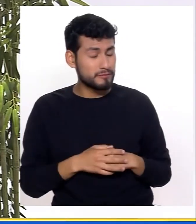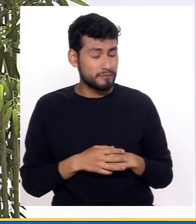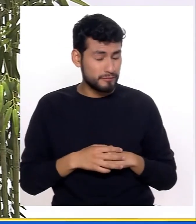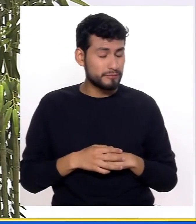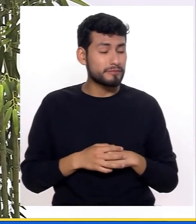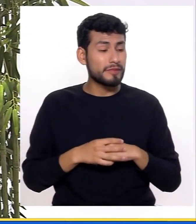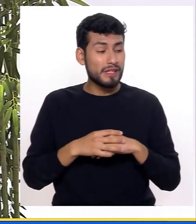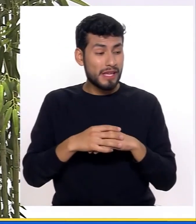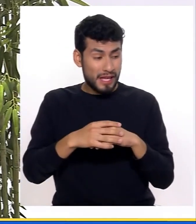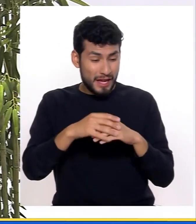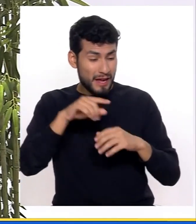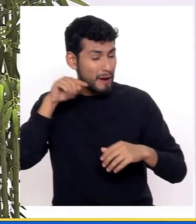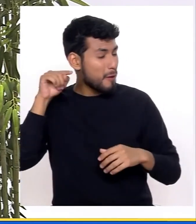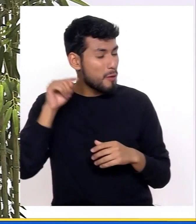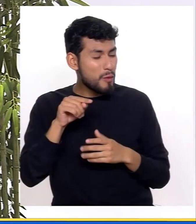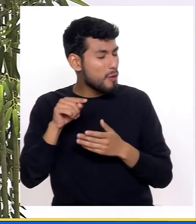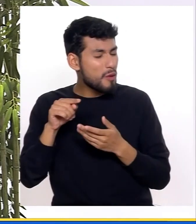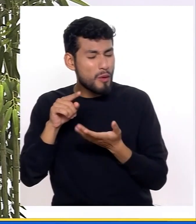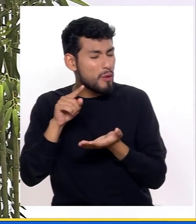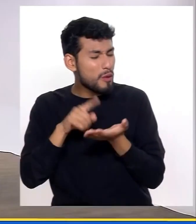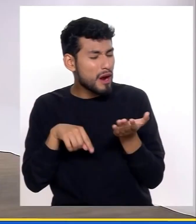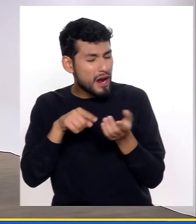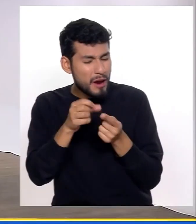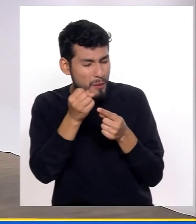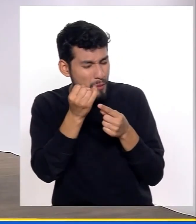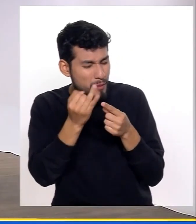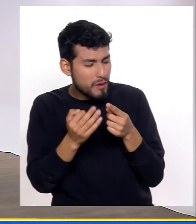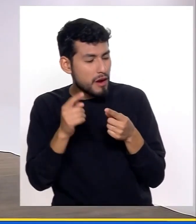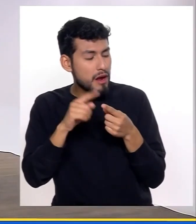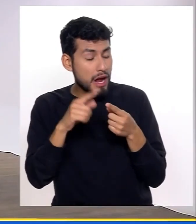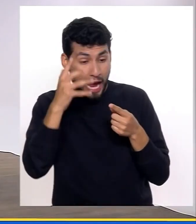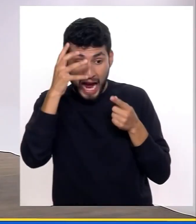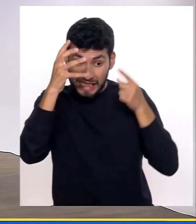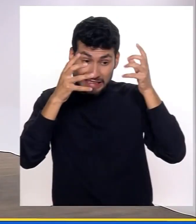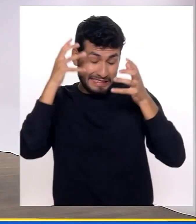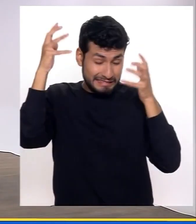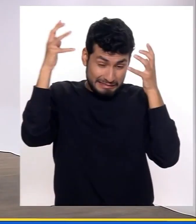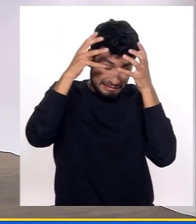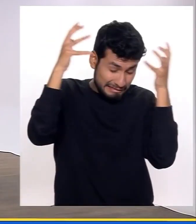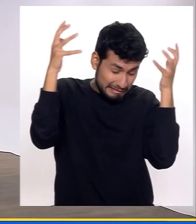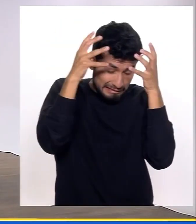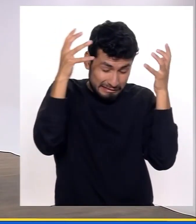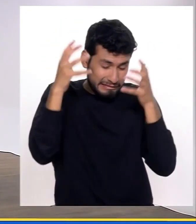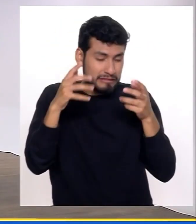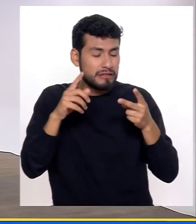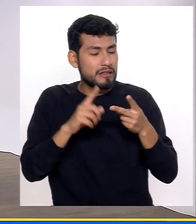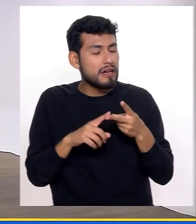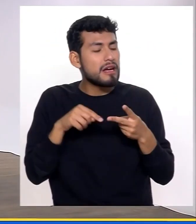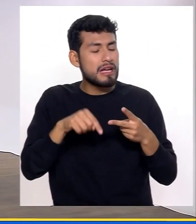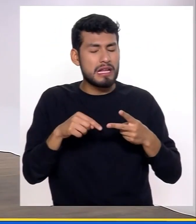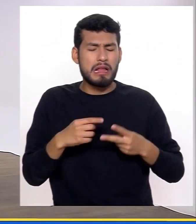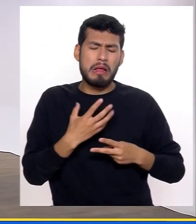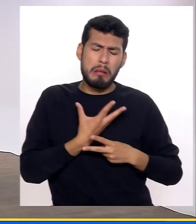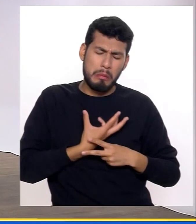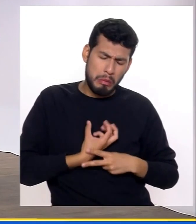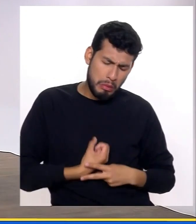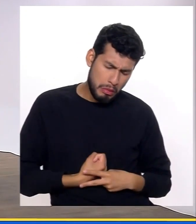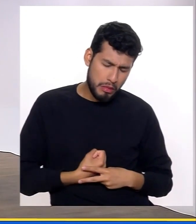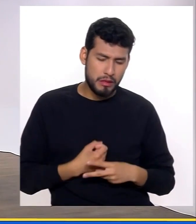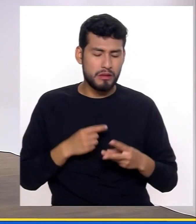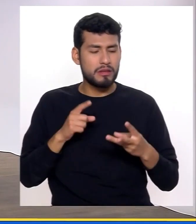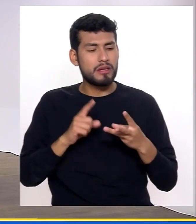ahí, en primera instancia, están los cuadros de ansiedad, en segundo los cuadros de depresión, en tercero está maltrato,